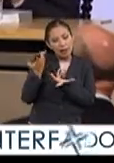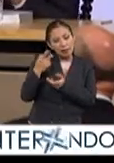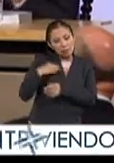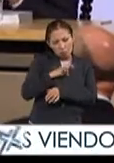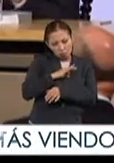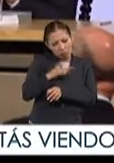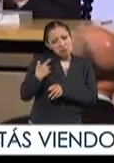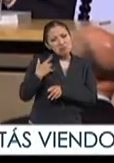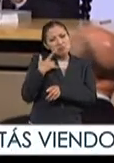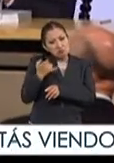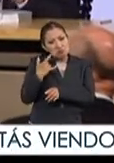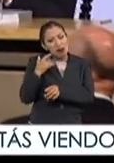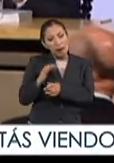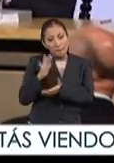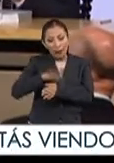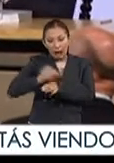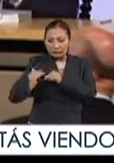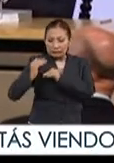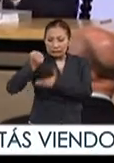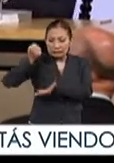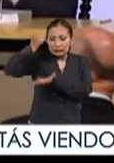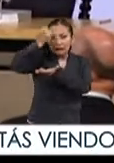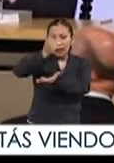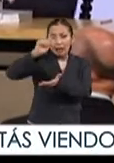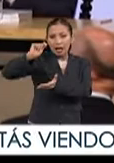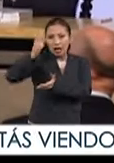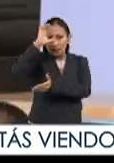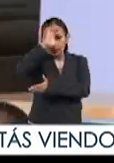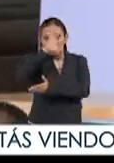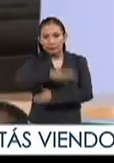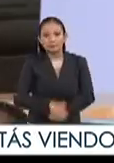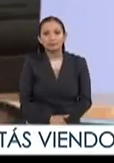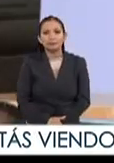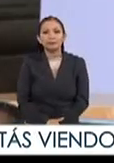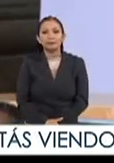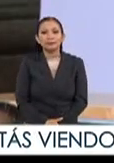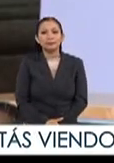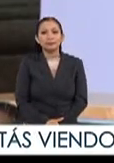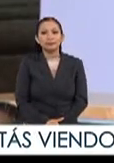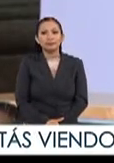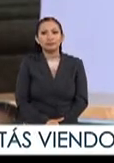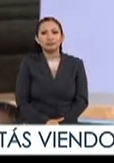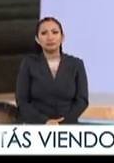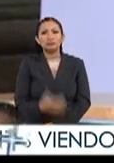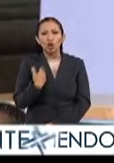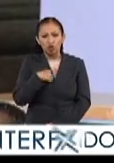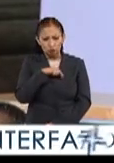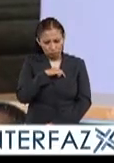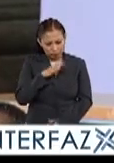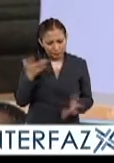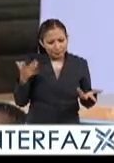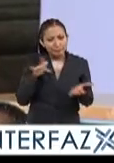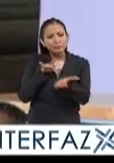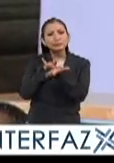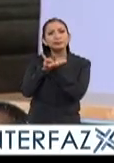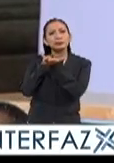de lo posible incrementar el presupuesto de ciencia y tecnología Y vamos a apoyar